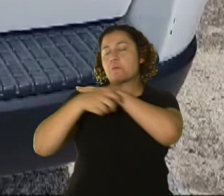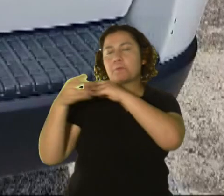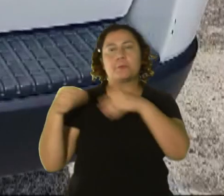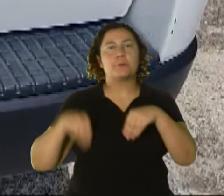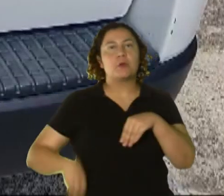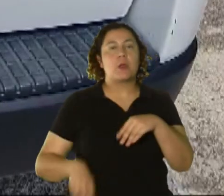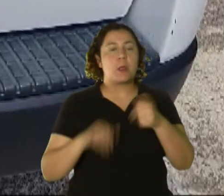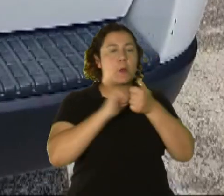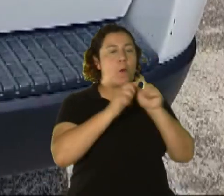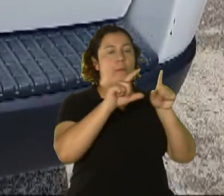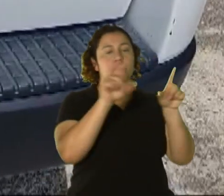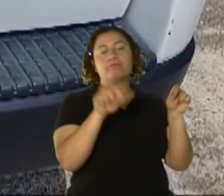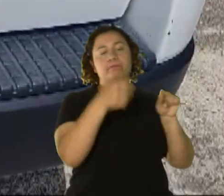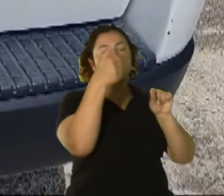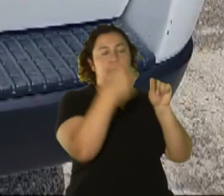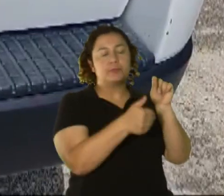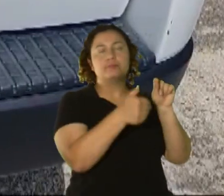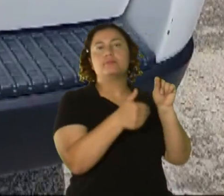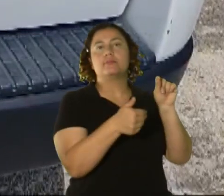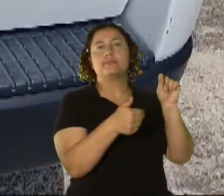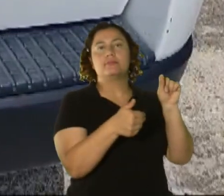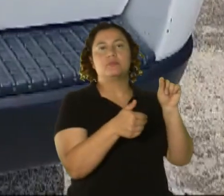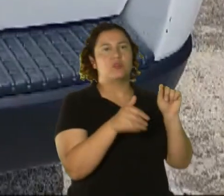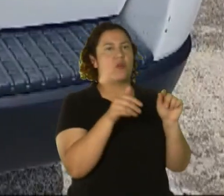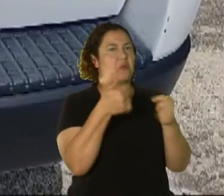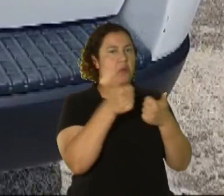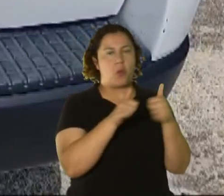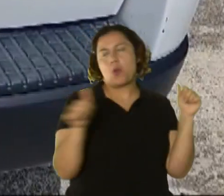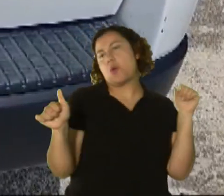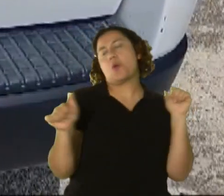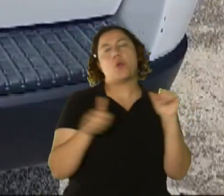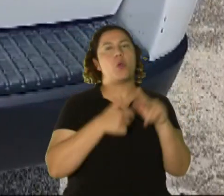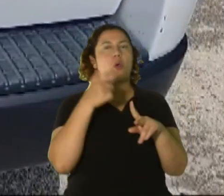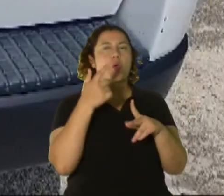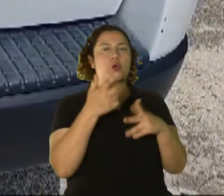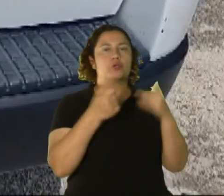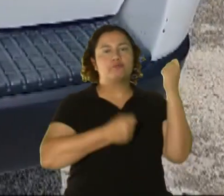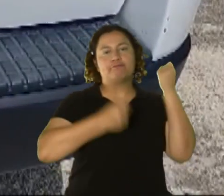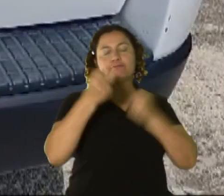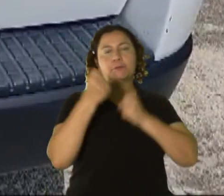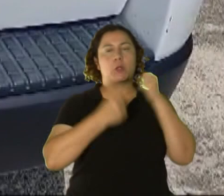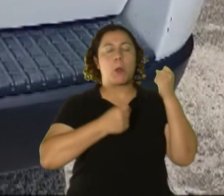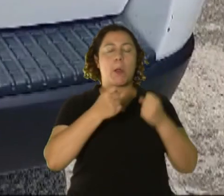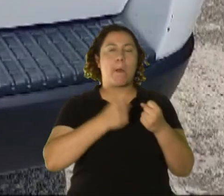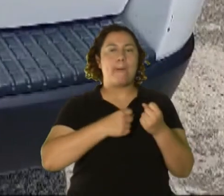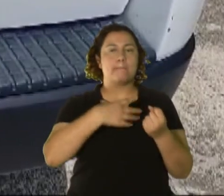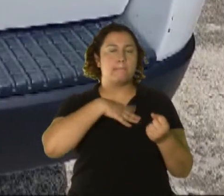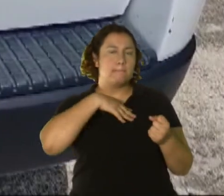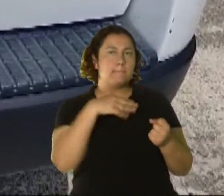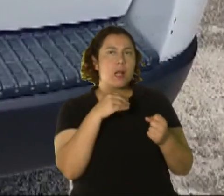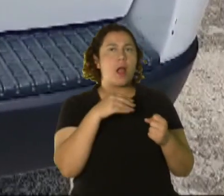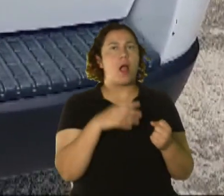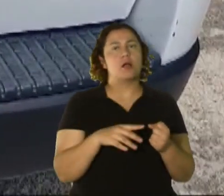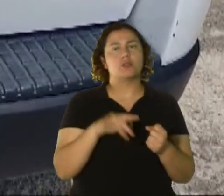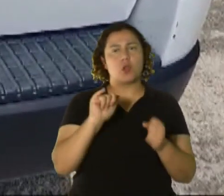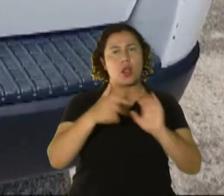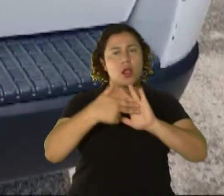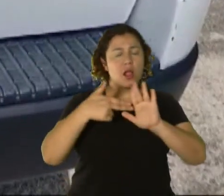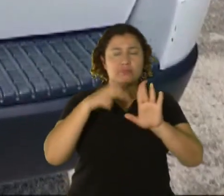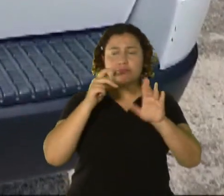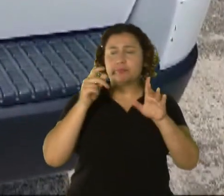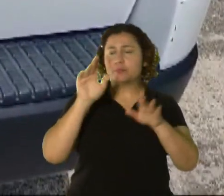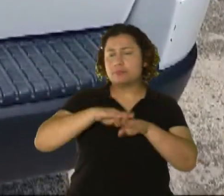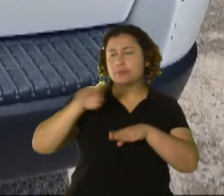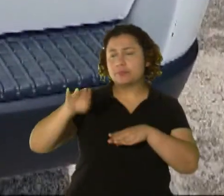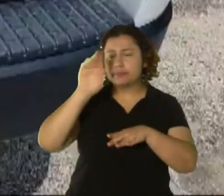la tablilla está tapada y hay montones de carros color blancos así de esa marca moviéndose en Bayamón que